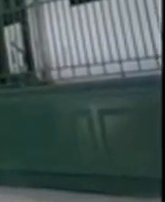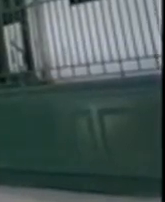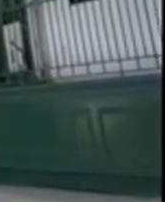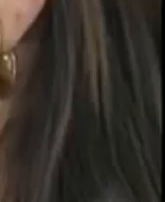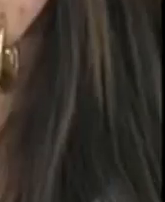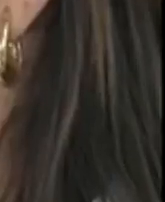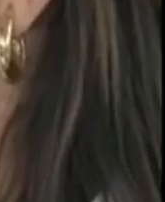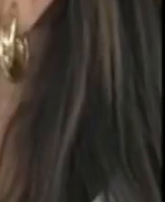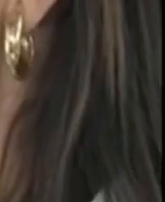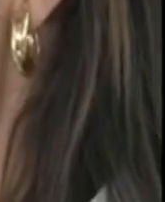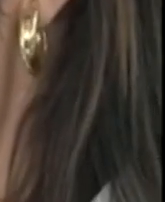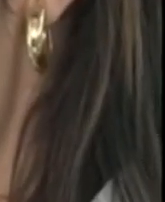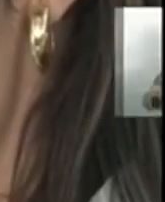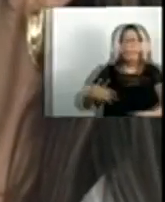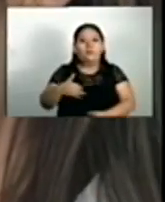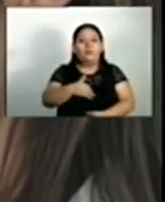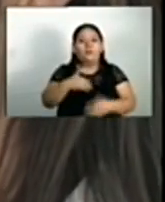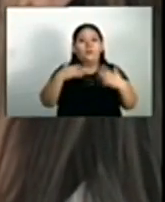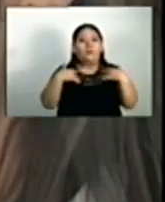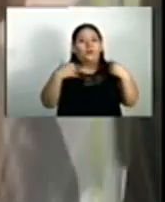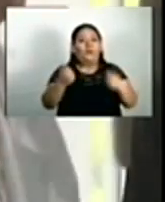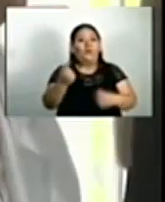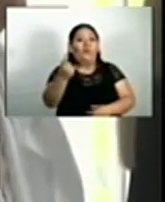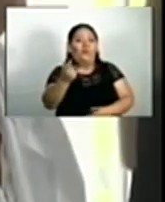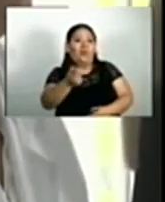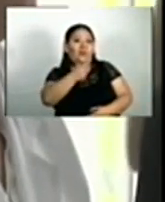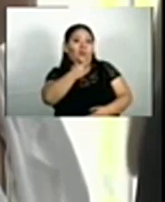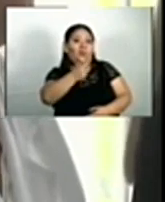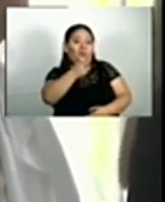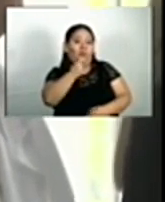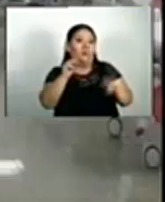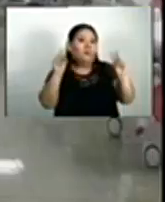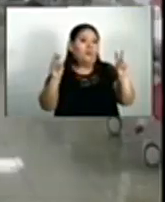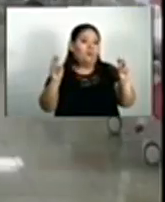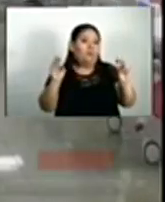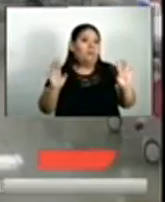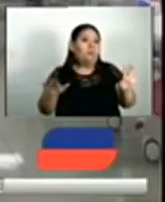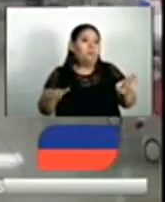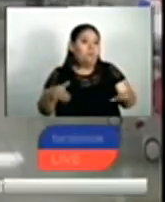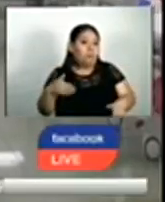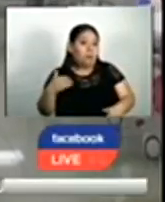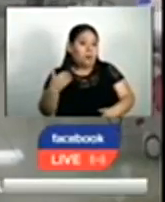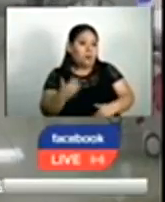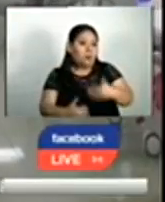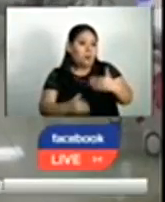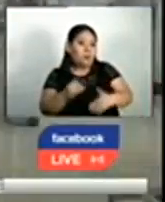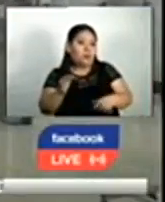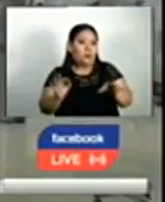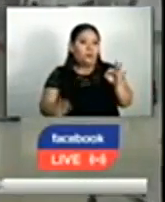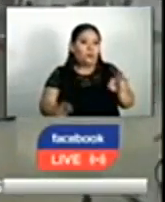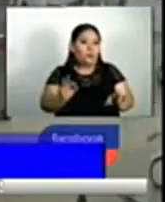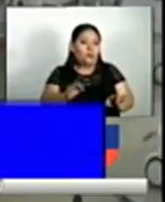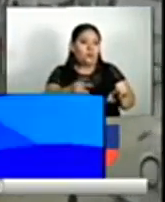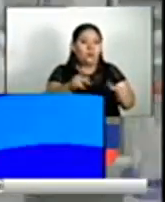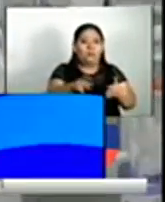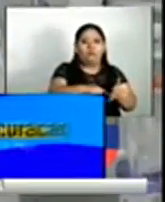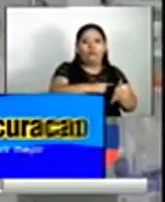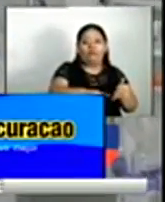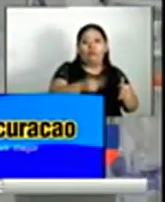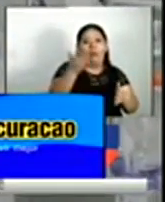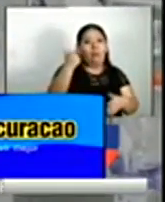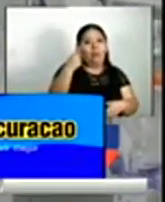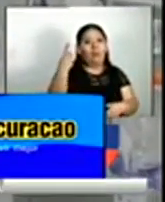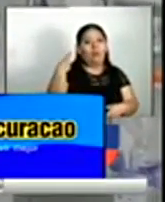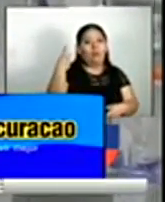El Ministerio de Salud no ha brindado información sobre los procesos del personal médico que ha sido suspendido de sus labores.